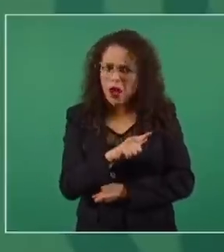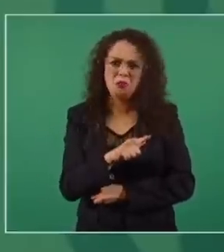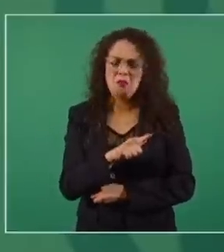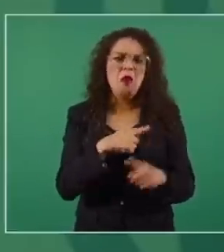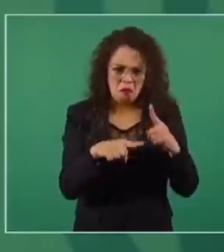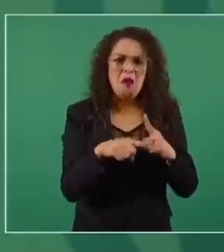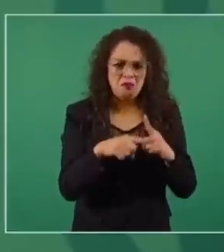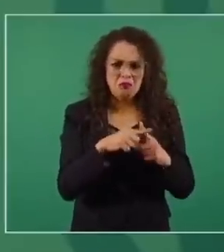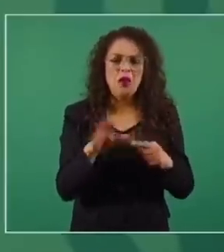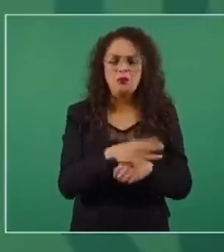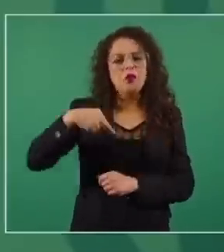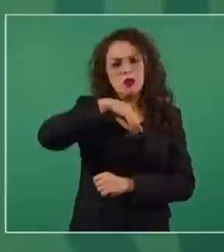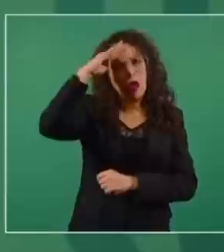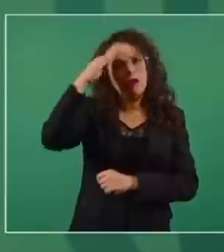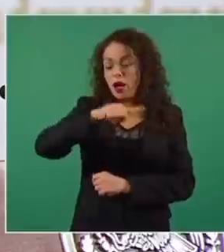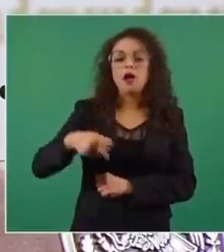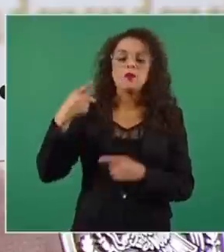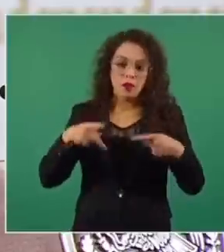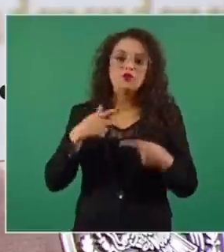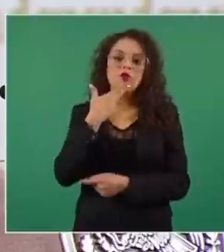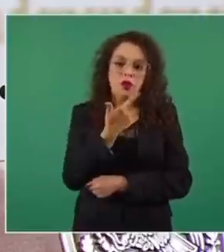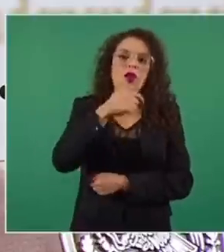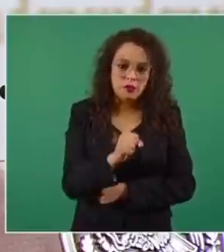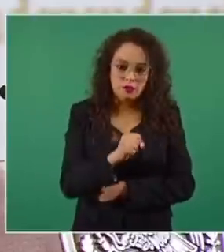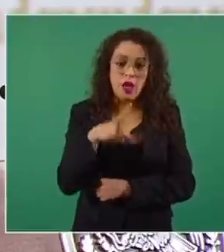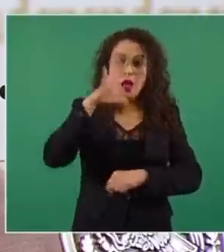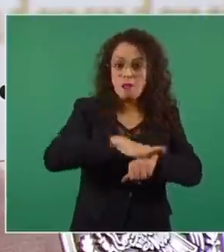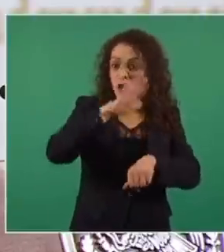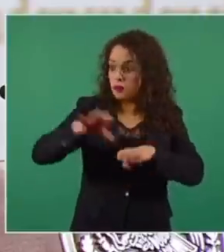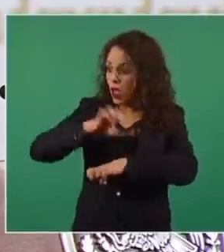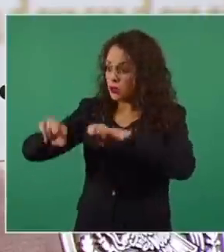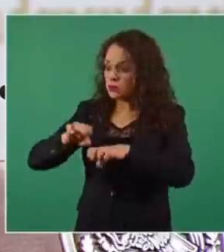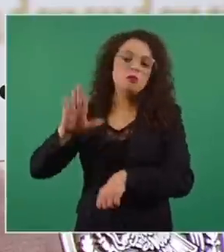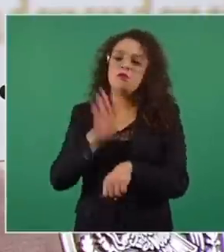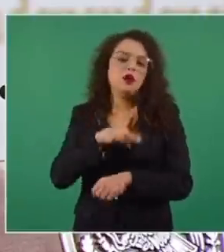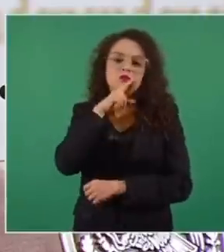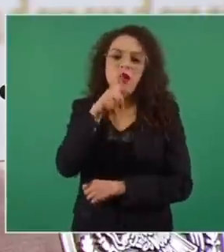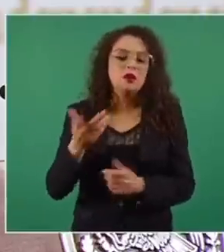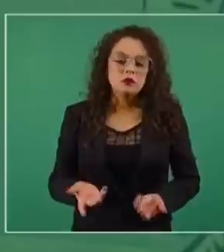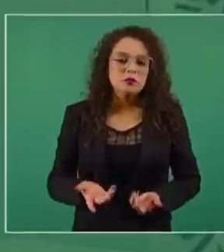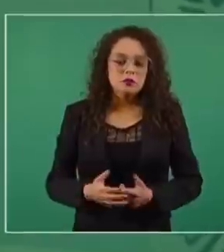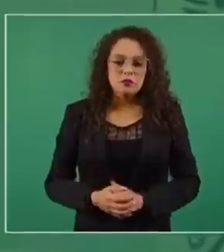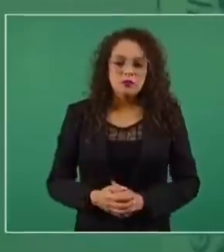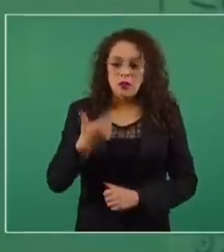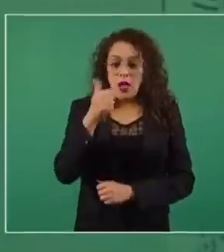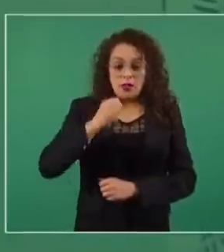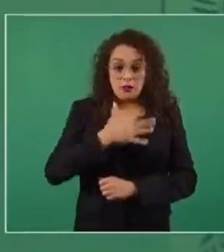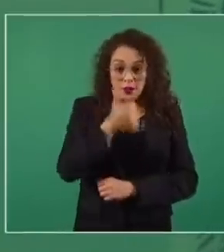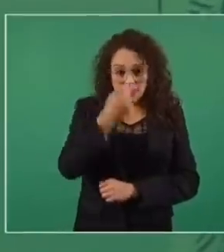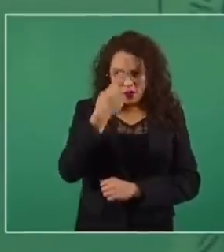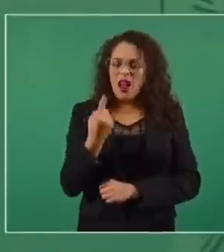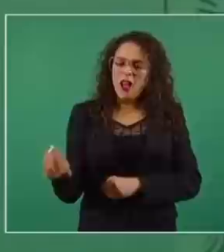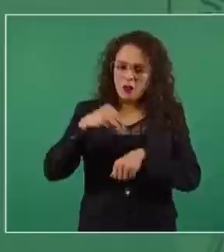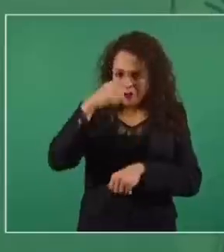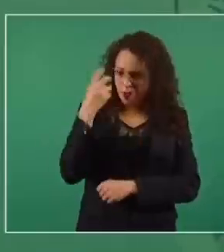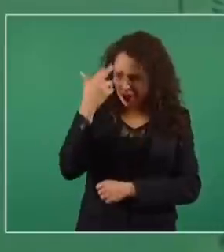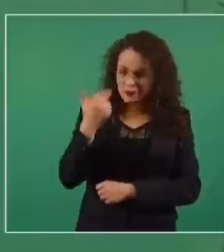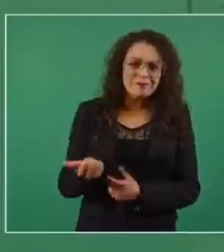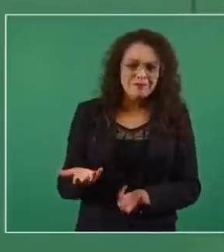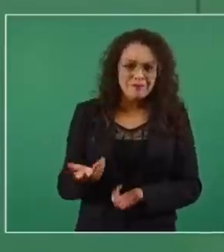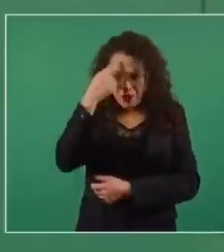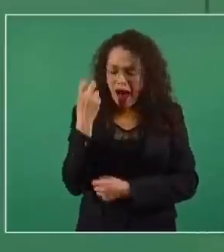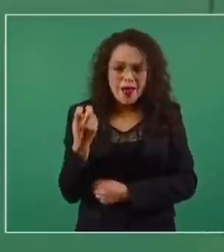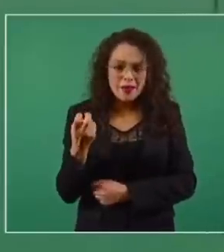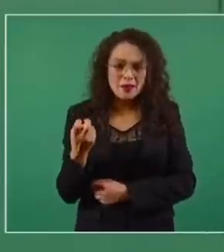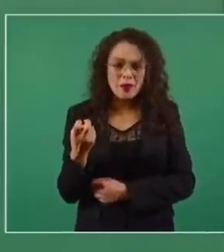es que el precio final sea justo, entre más competencia, mejor. Lo del gas bienestar tiene ese propósito, porque